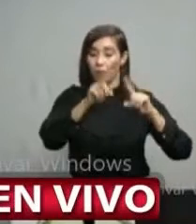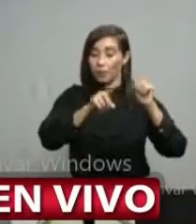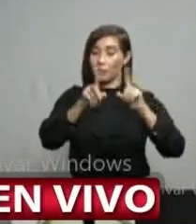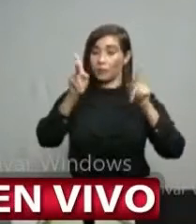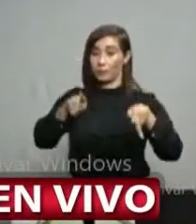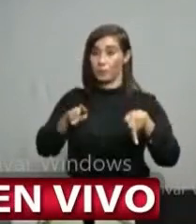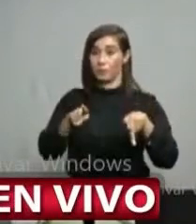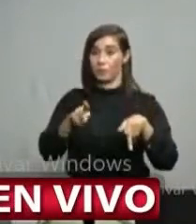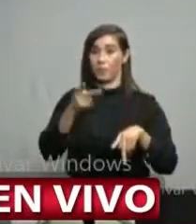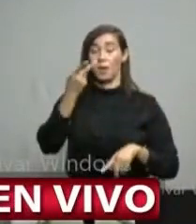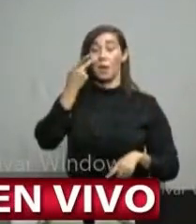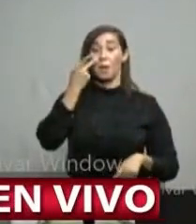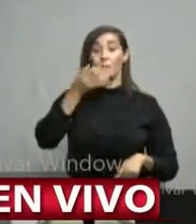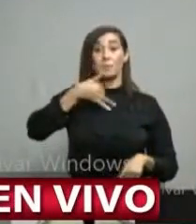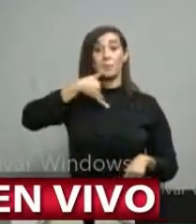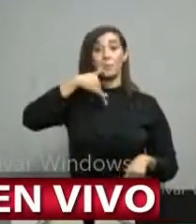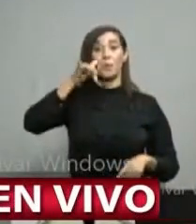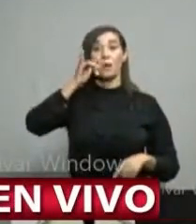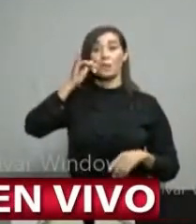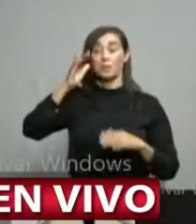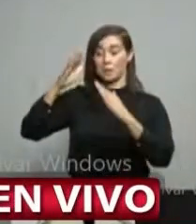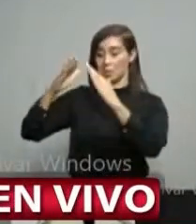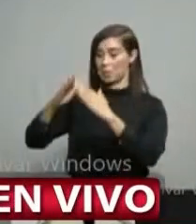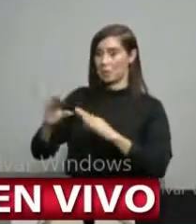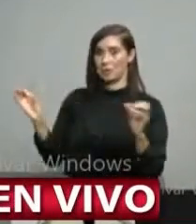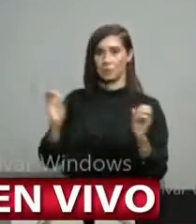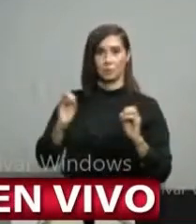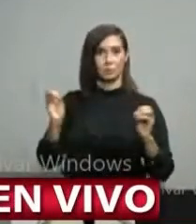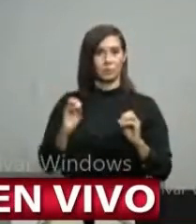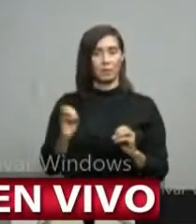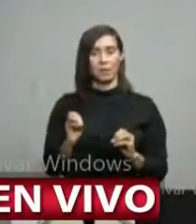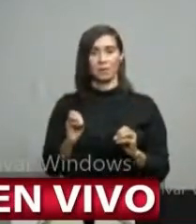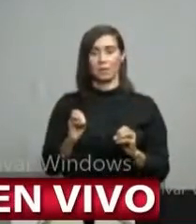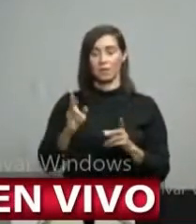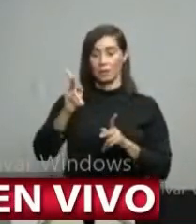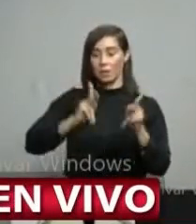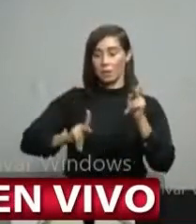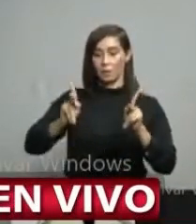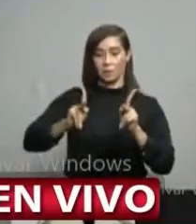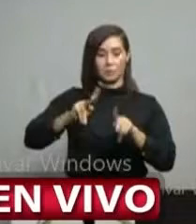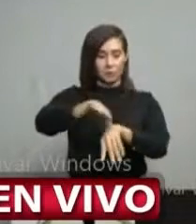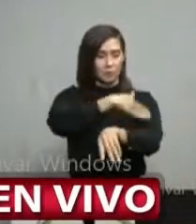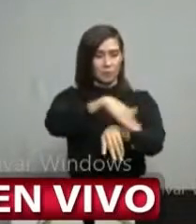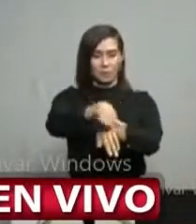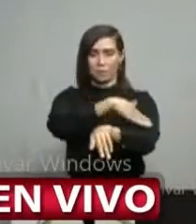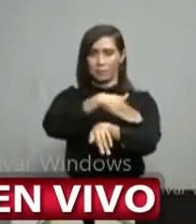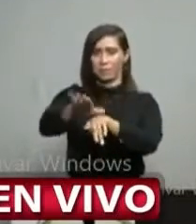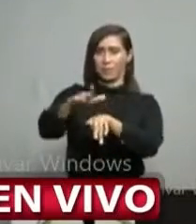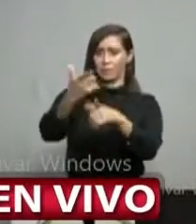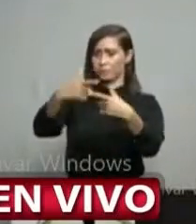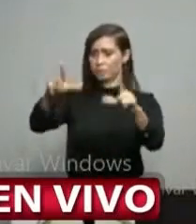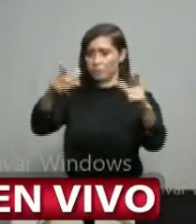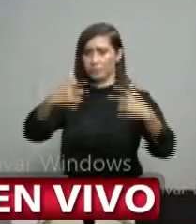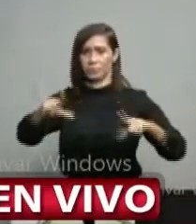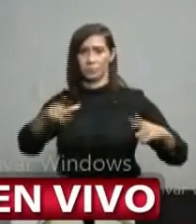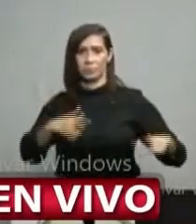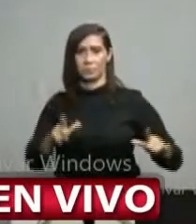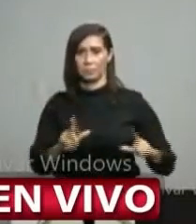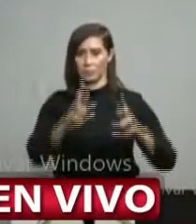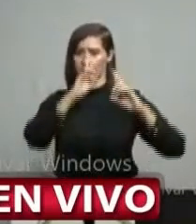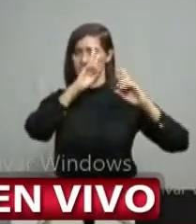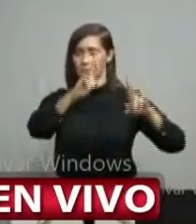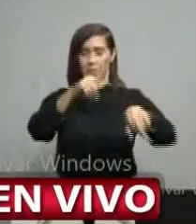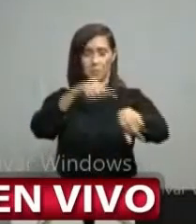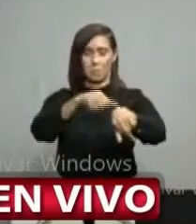toque de queda, lo vimos en el día de ayer con respecto al Día de las Madres, gran parte de la población irrumpió el toque de